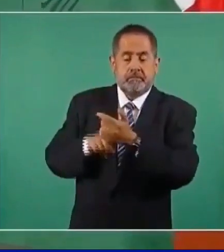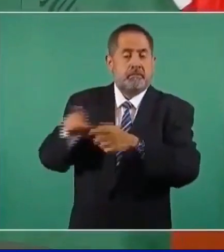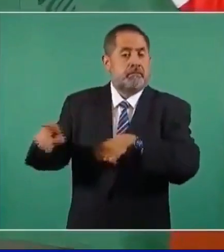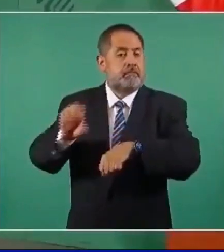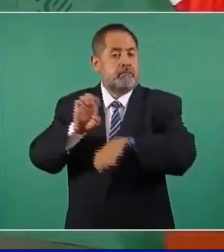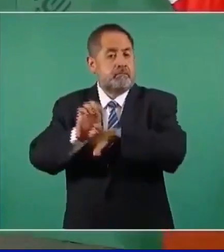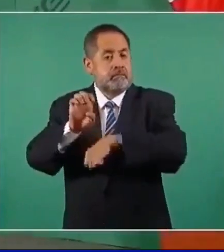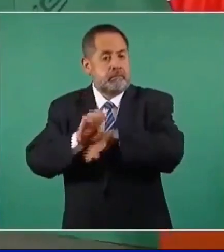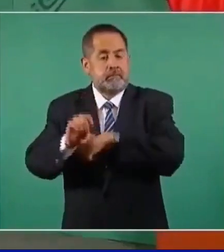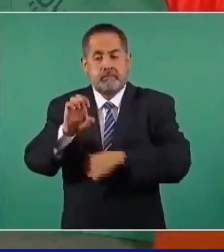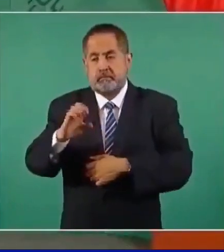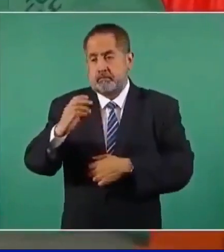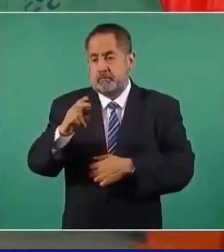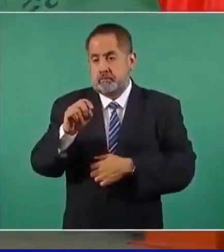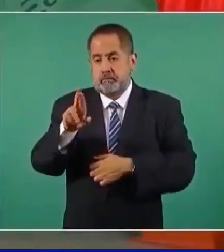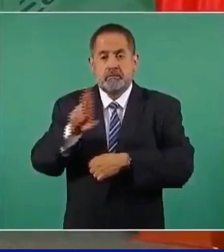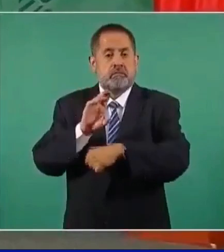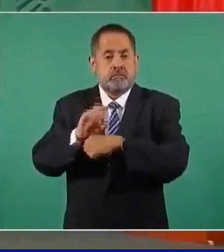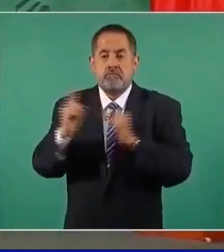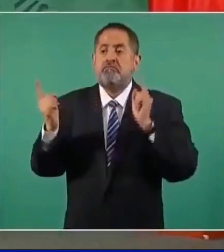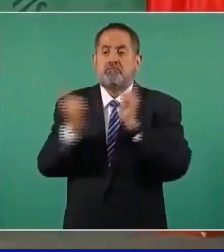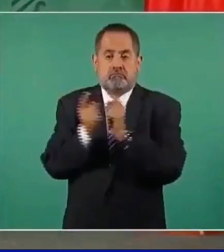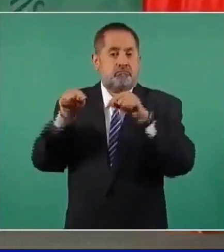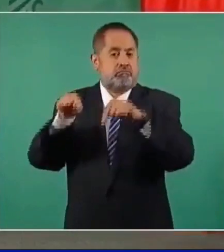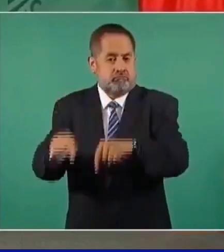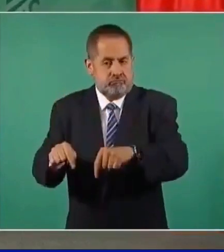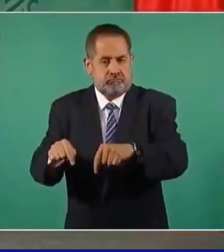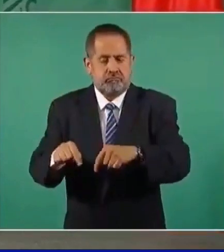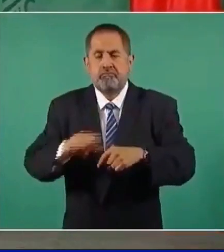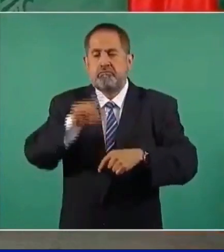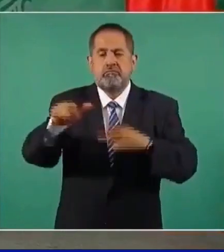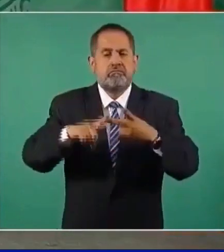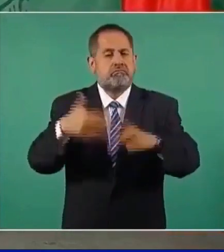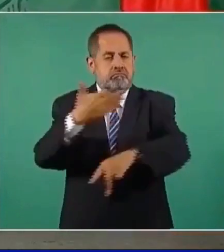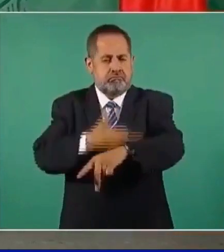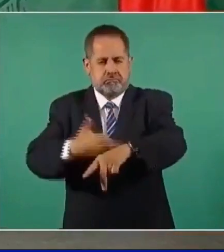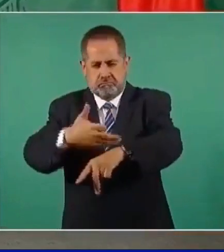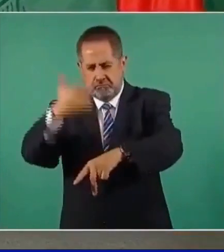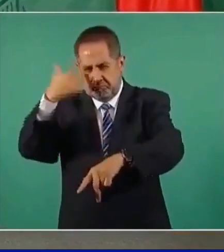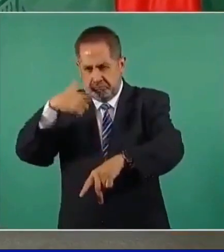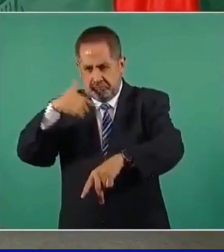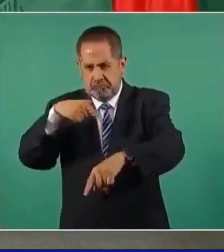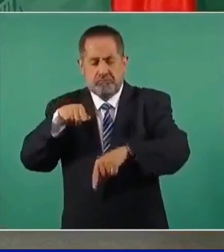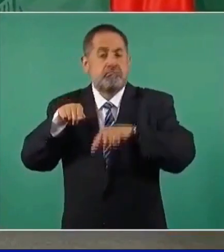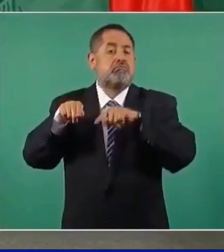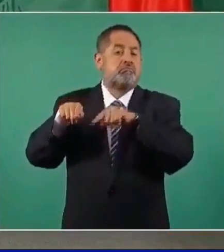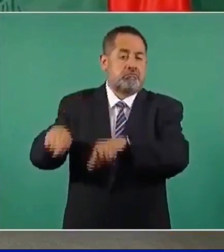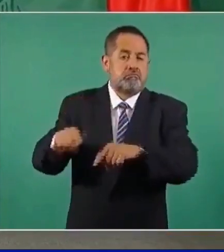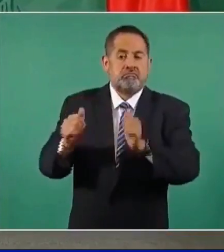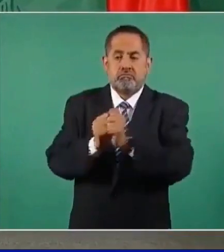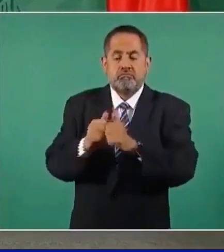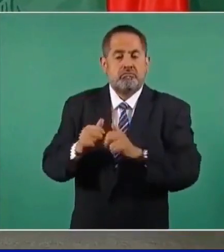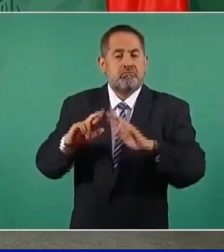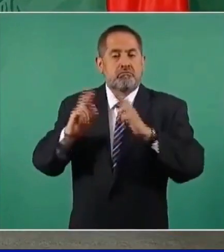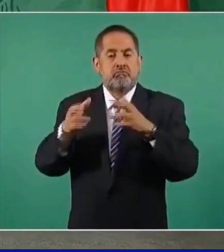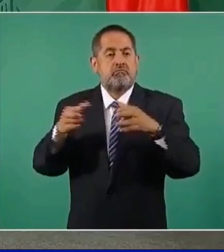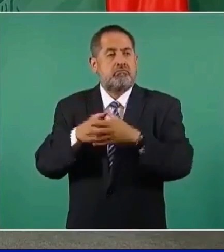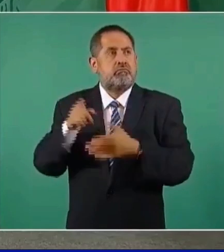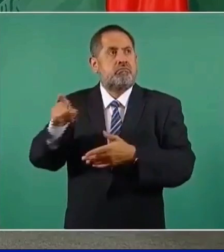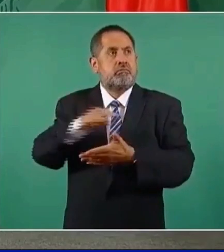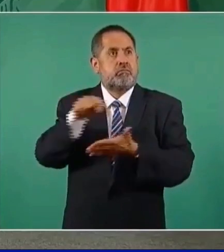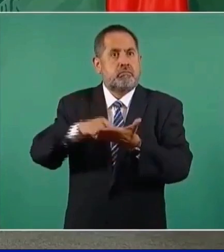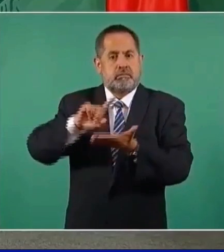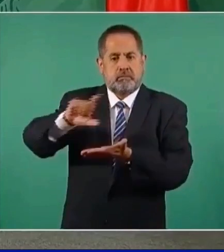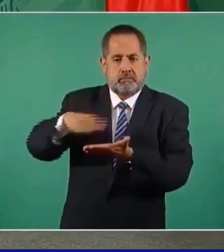Ecuador en esta ceremonia. Y por la tarde-noche vamos a tener una reunión en Jalapa